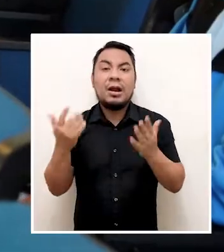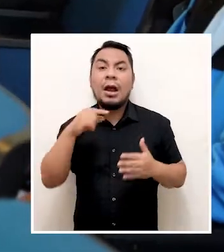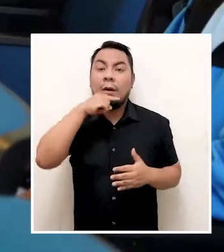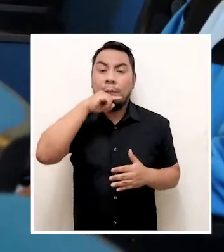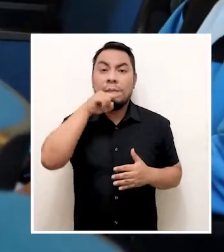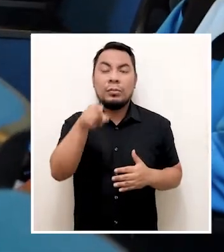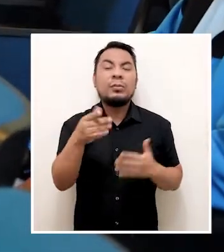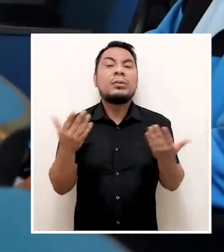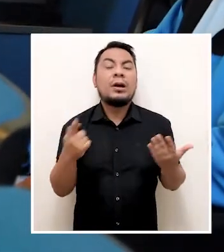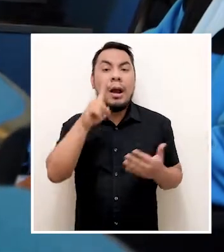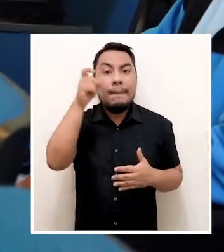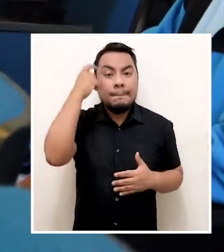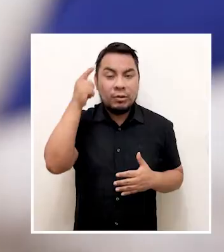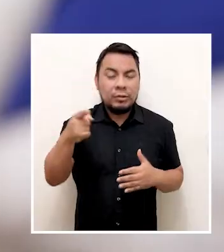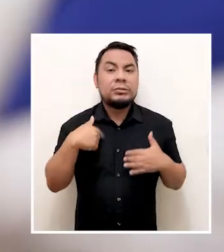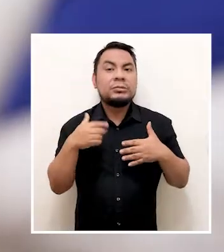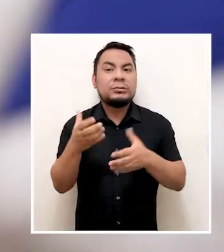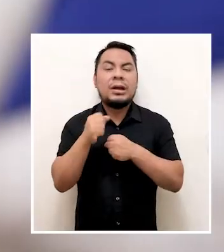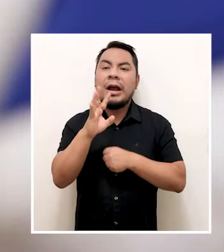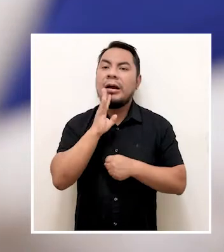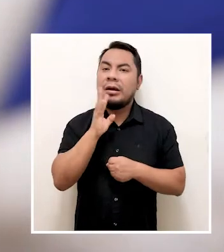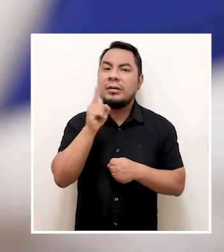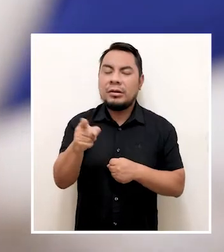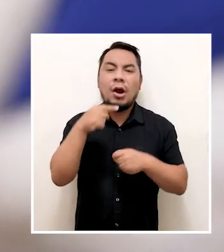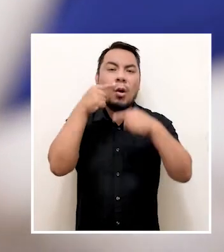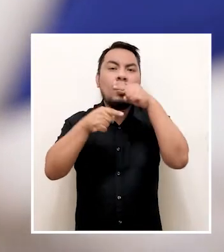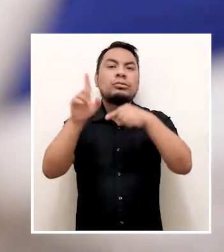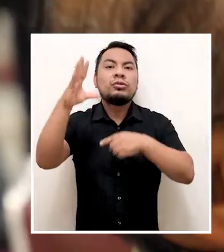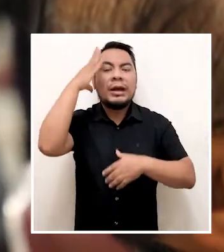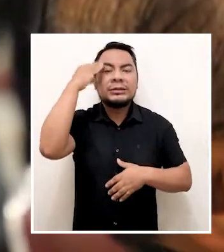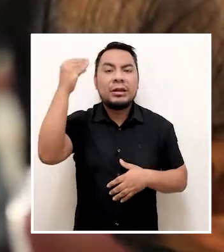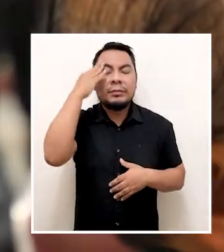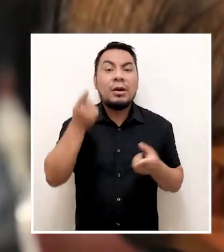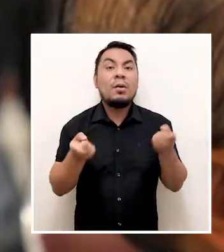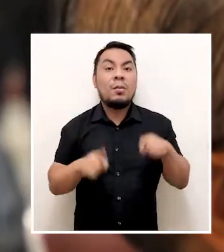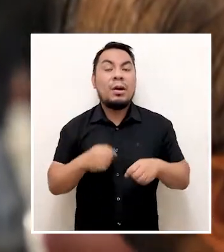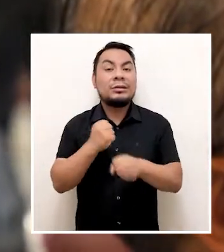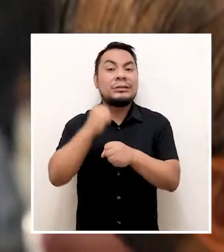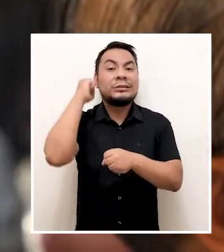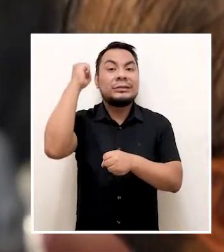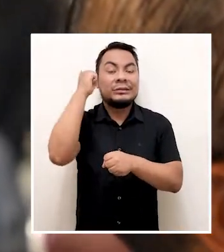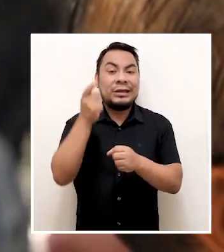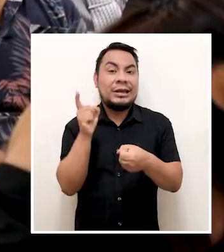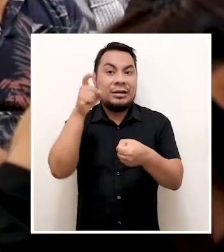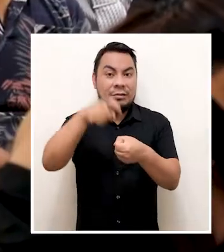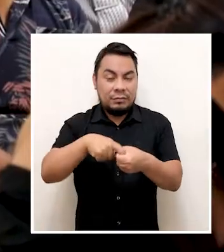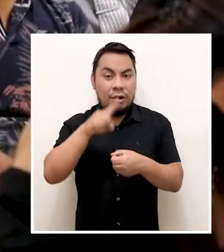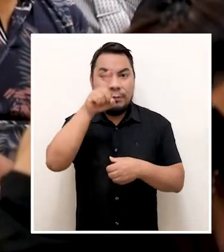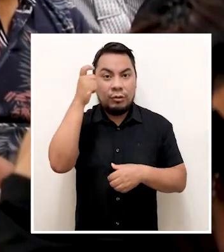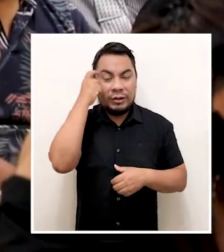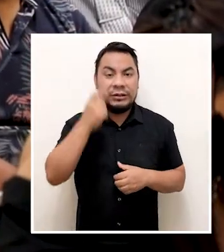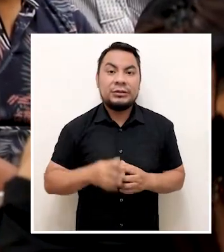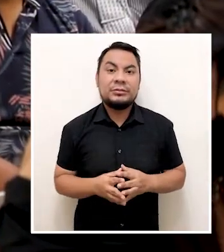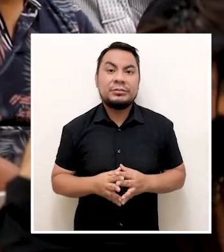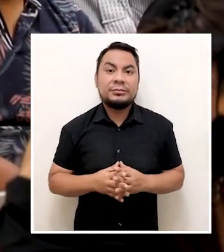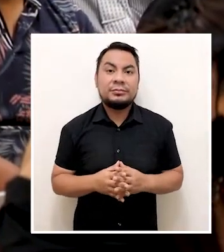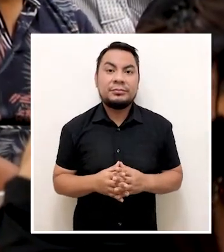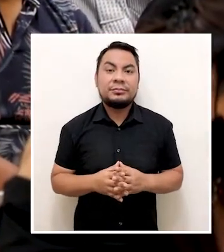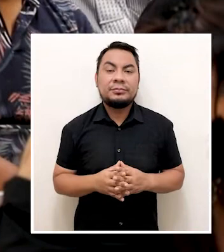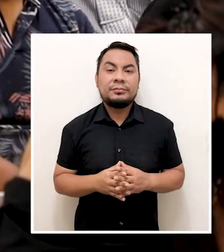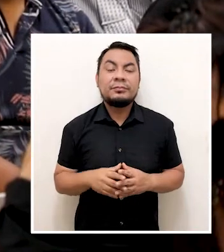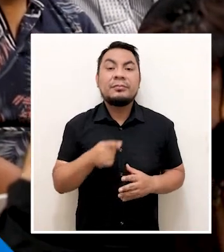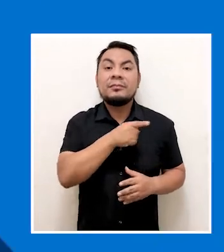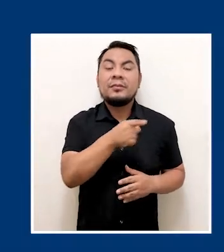En los eventos, mujeres vinculadas a política tomaron la palabra para contar sus experiencias cuando ejercen su derecho de participación